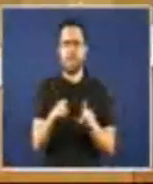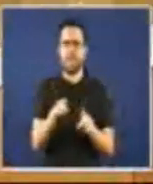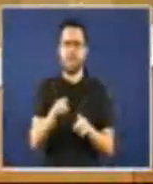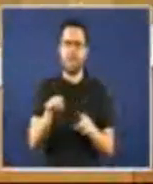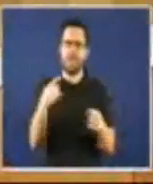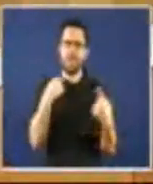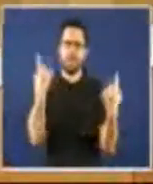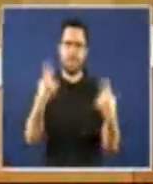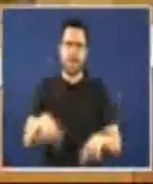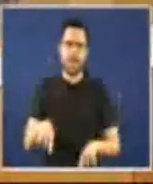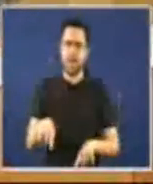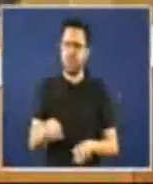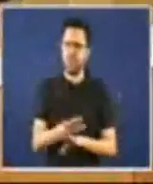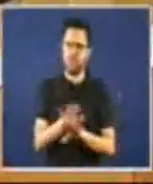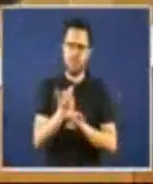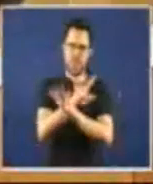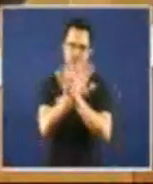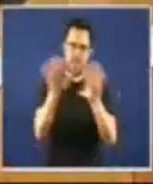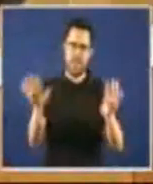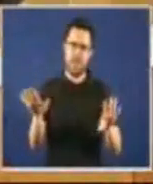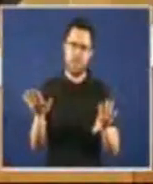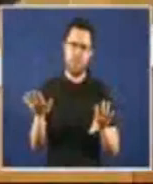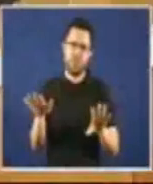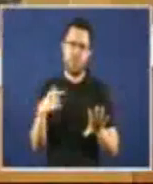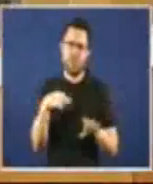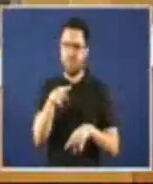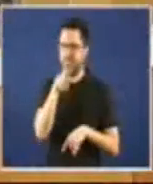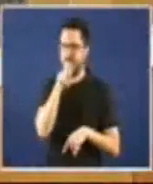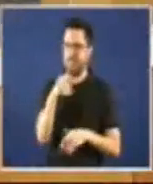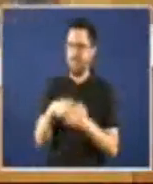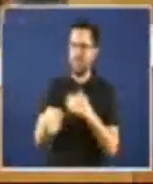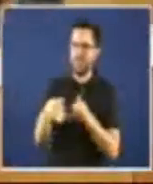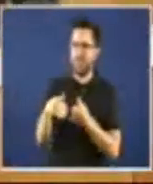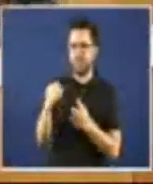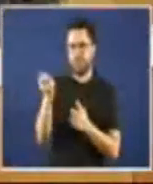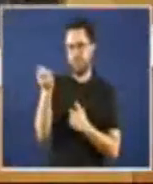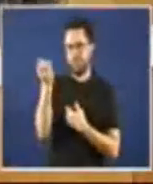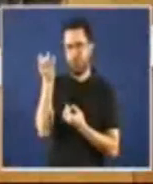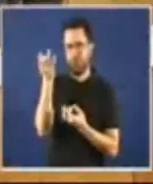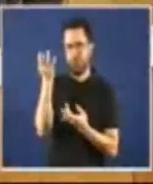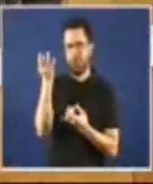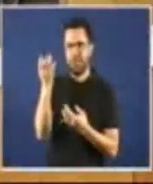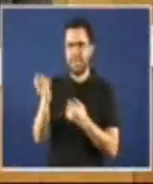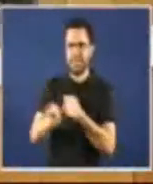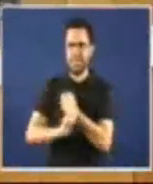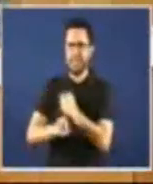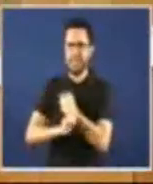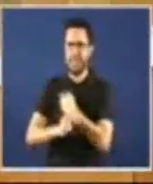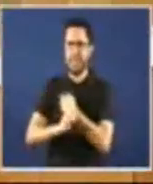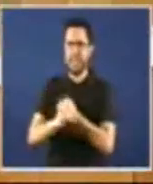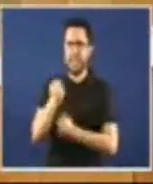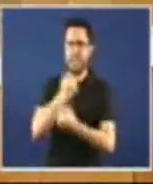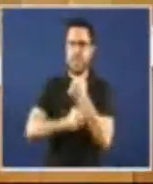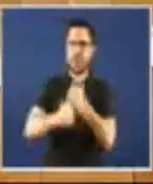anunciado porque teóricamente estaba diagnosticado e previsto da estúpida estratégia da famosa consolidación imposta polos economistas